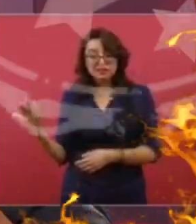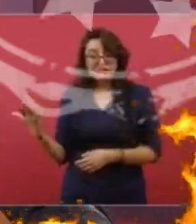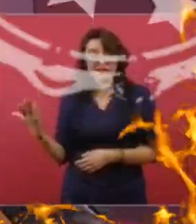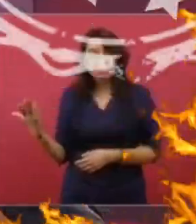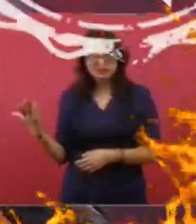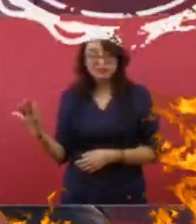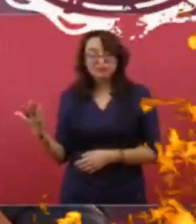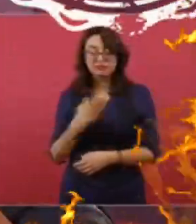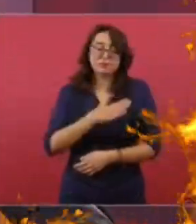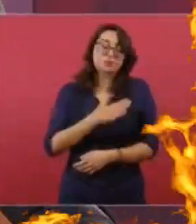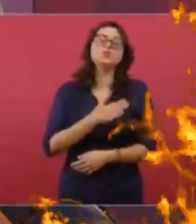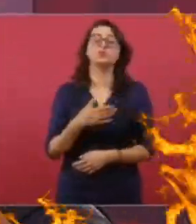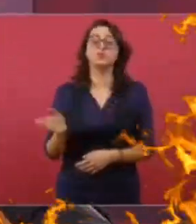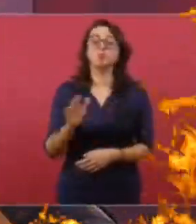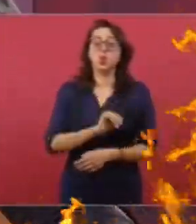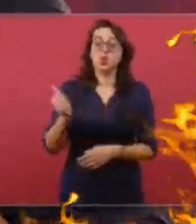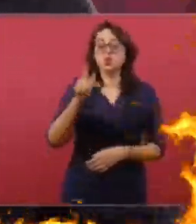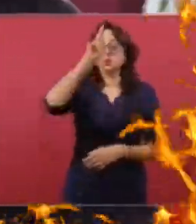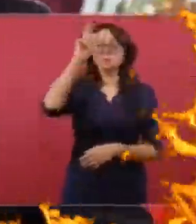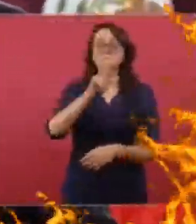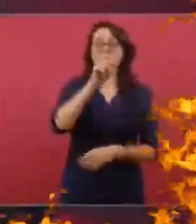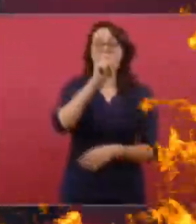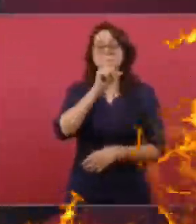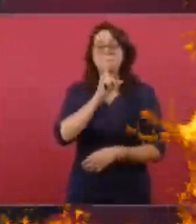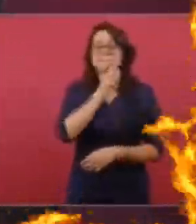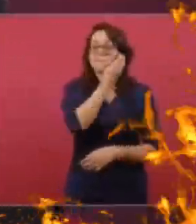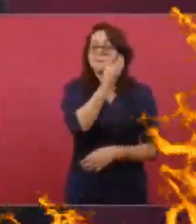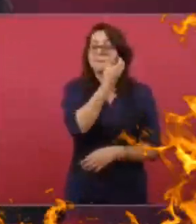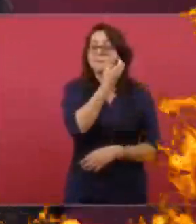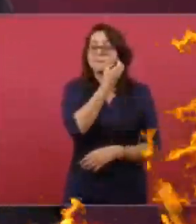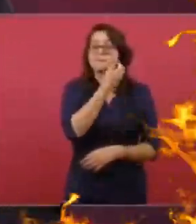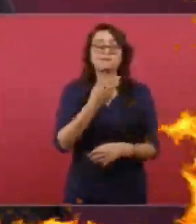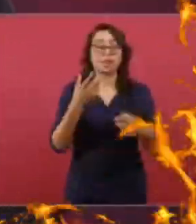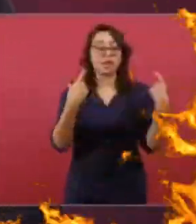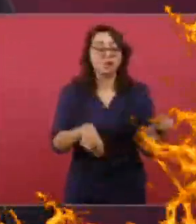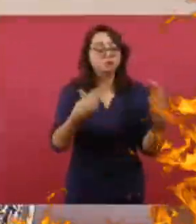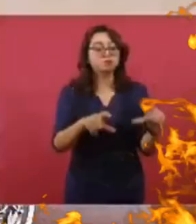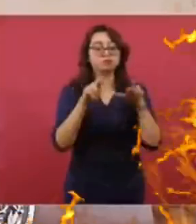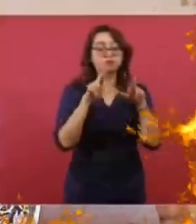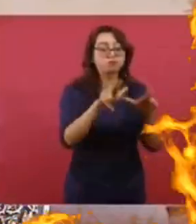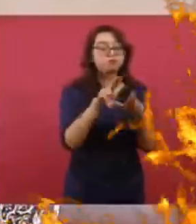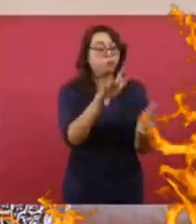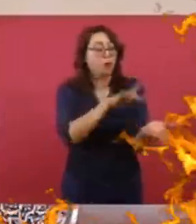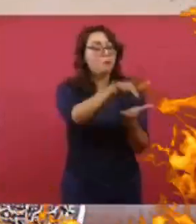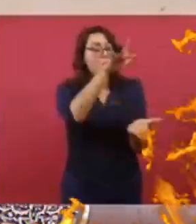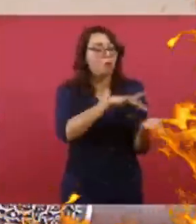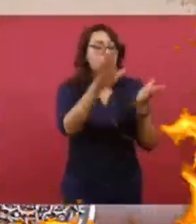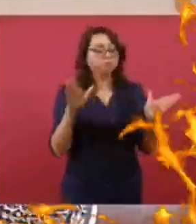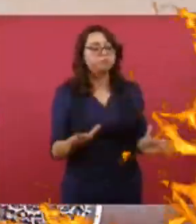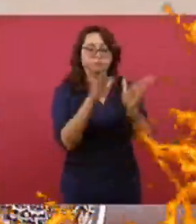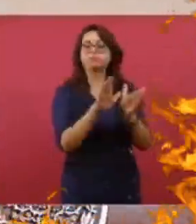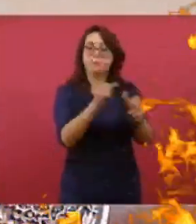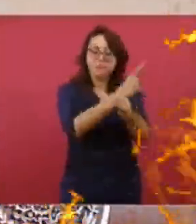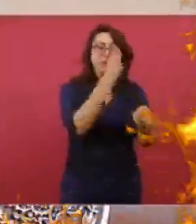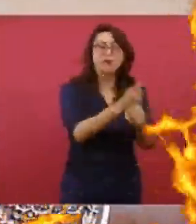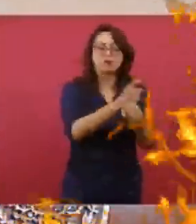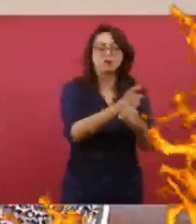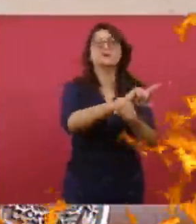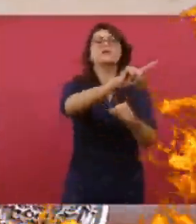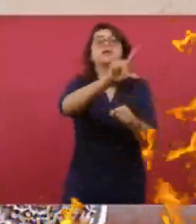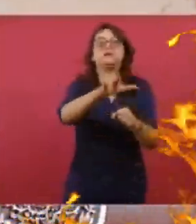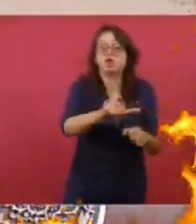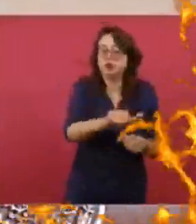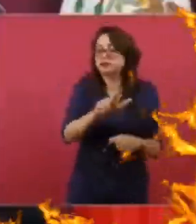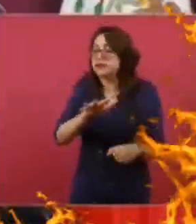Y bueno, la gran mentira de que si se rescataban los de arriba, se iban a beneficiar los de abajo. Y por eso